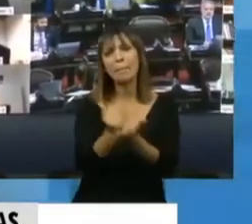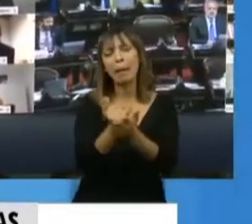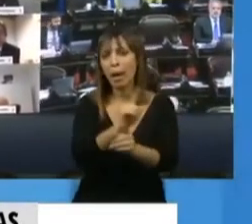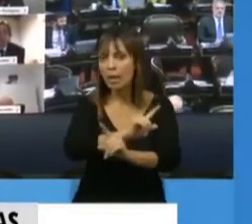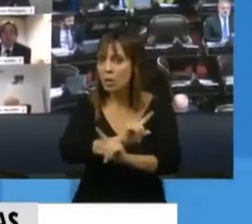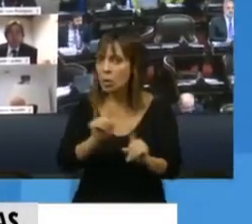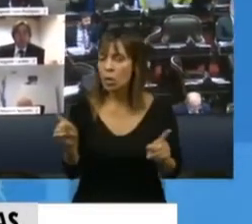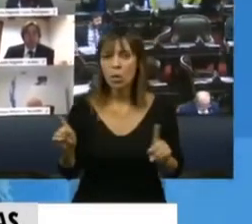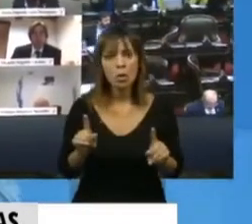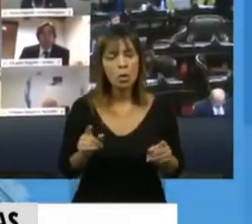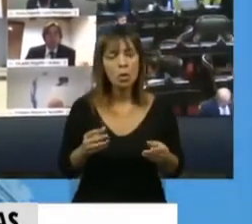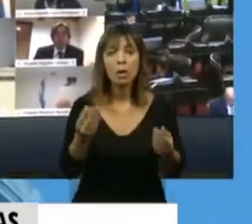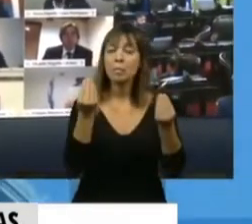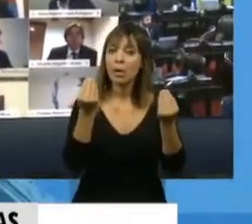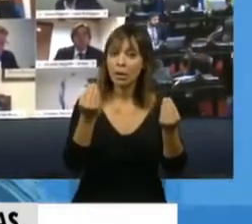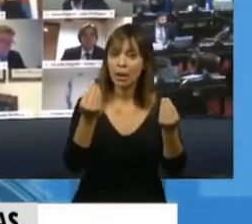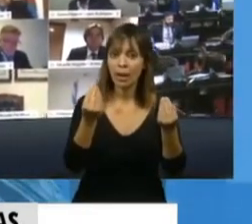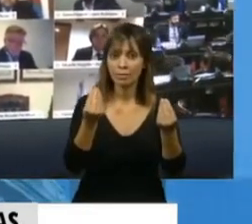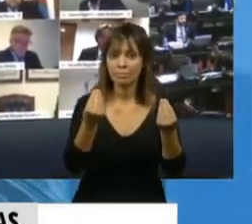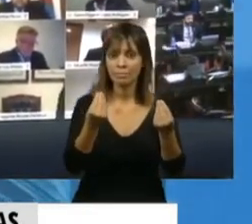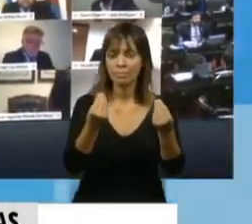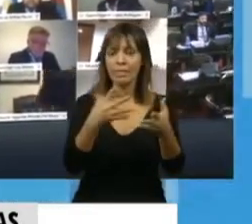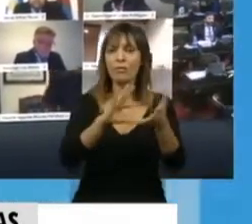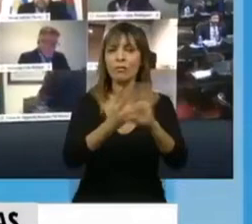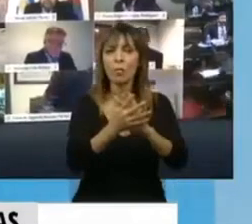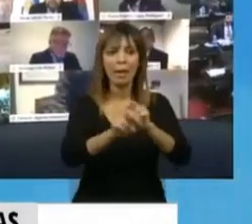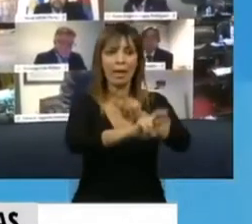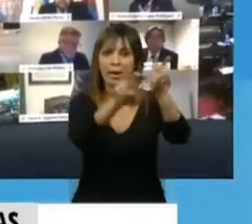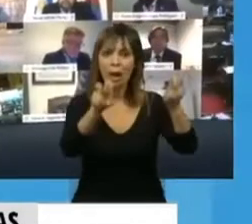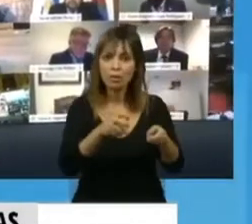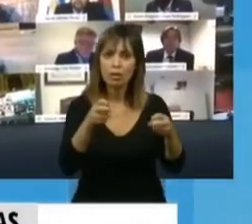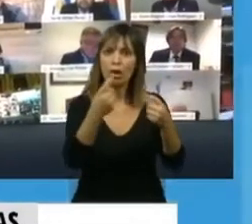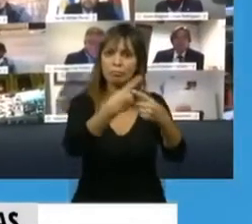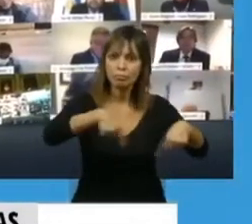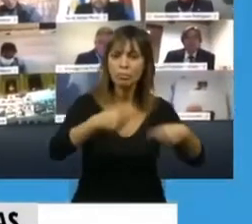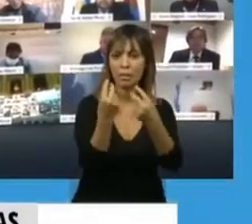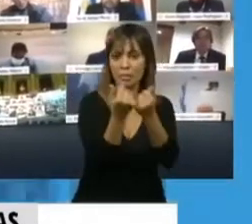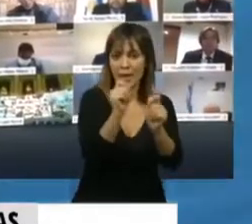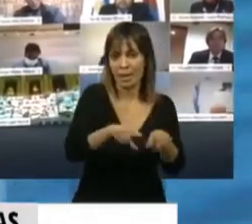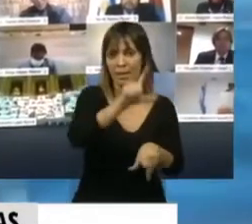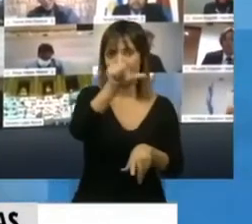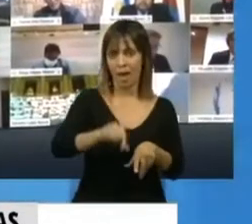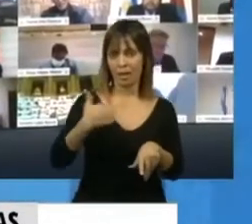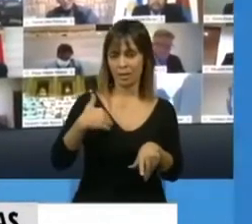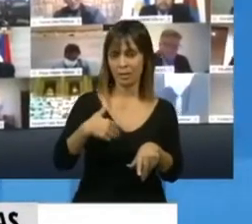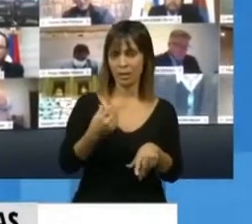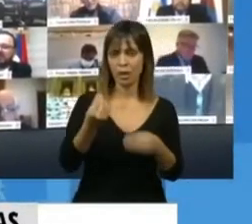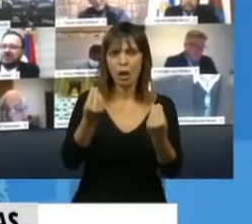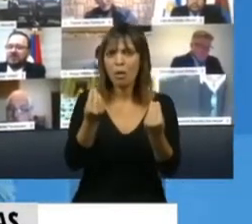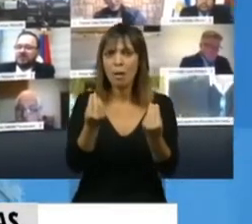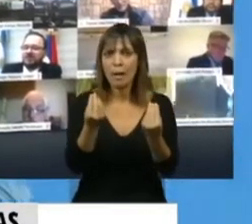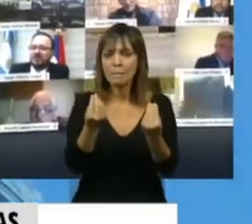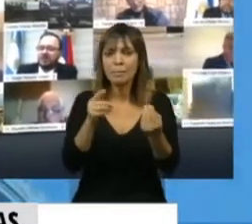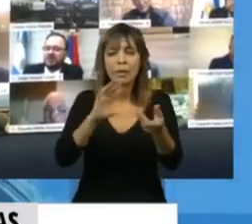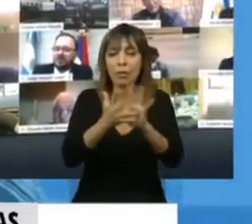porque justamente gran parte del sistema impositivo argentino se está basando en mecanismos absolutamente